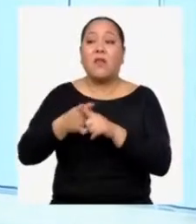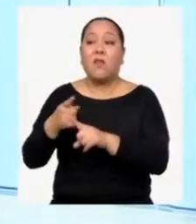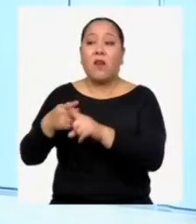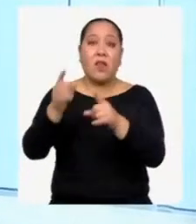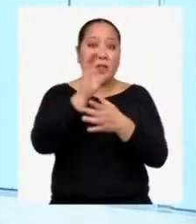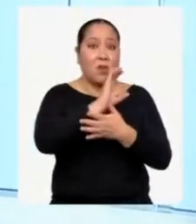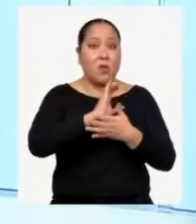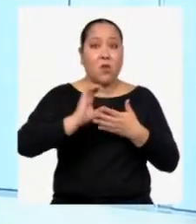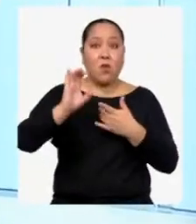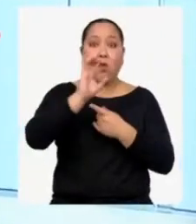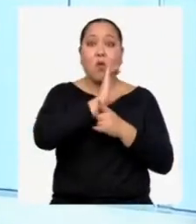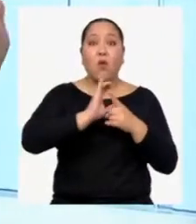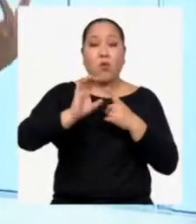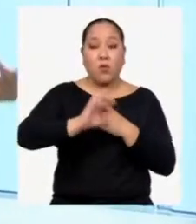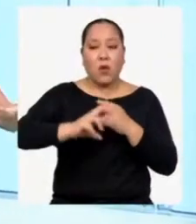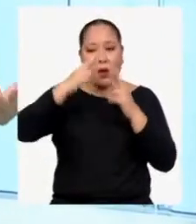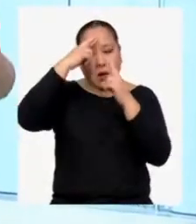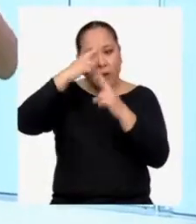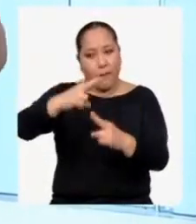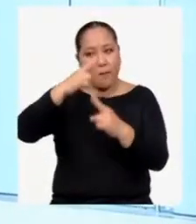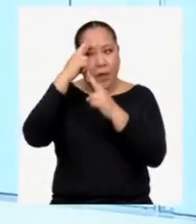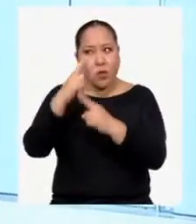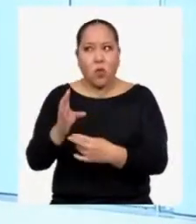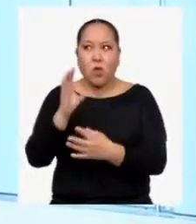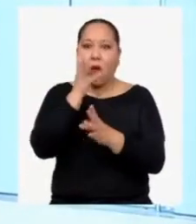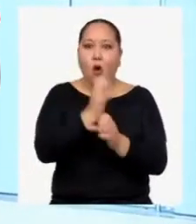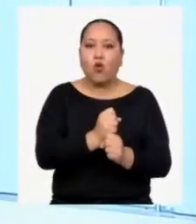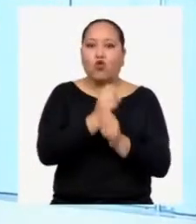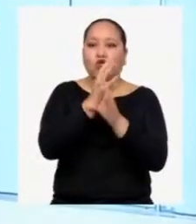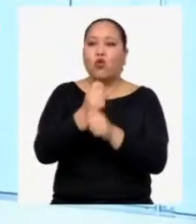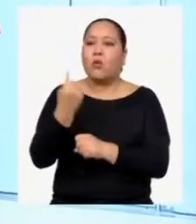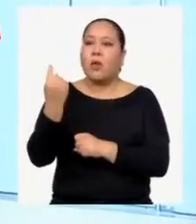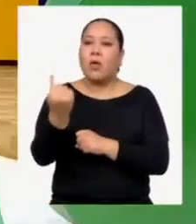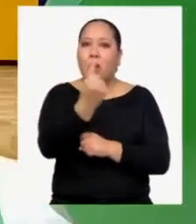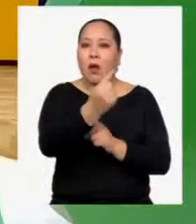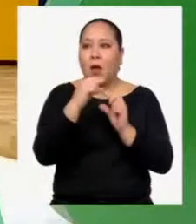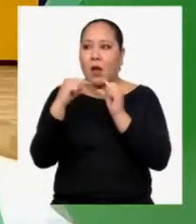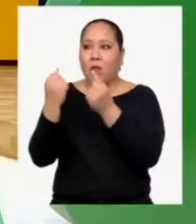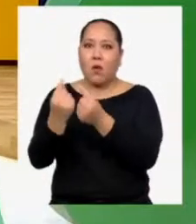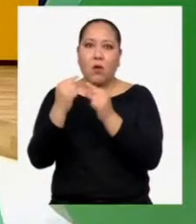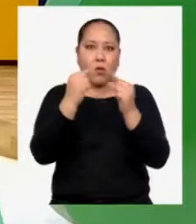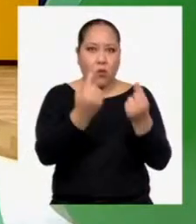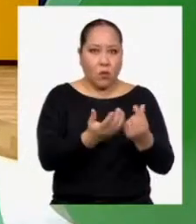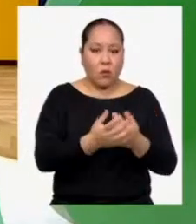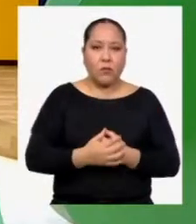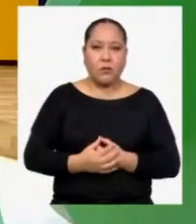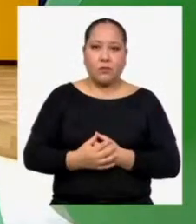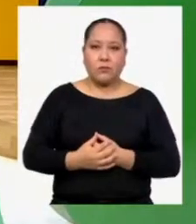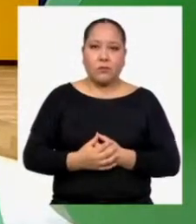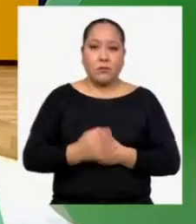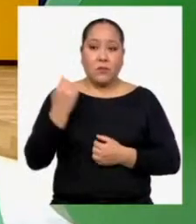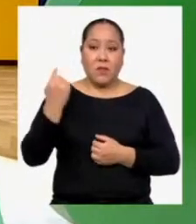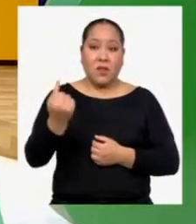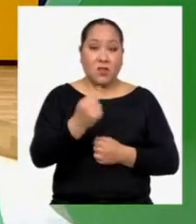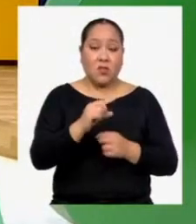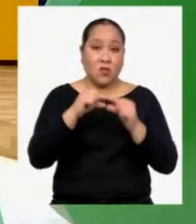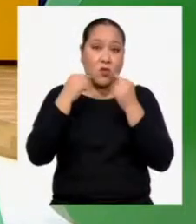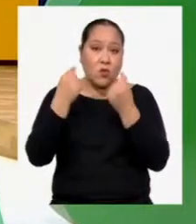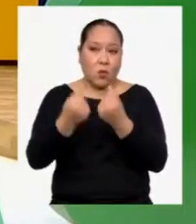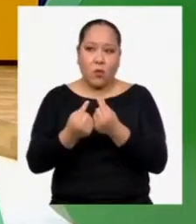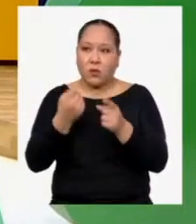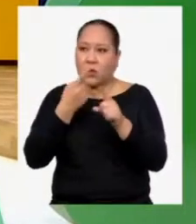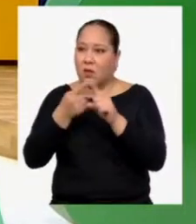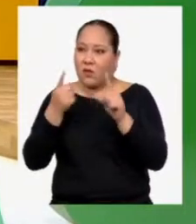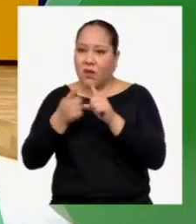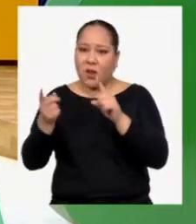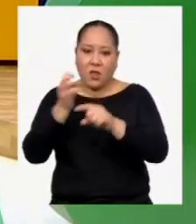y el respeto que merecen las costumbres de cada grupo humano. Con mayor razón los grupos provenientes de cualquier